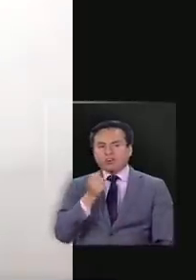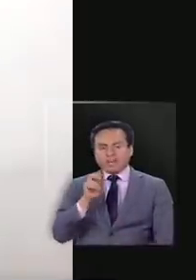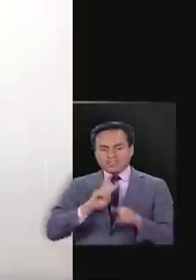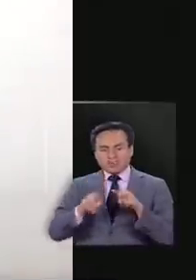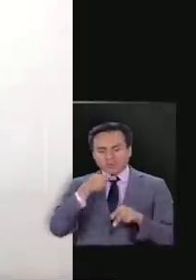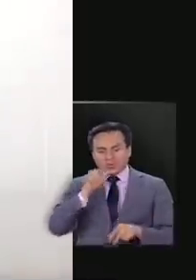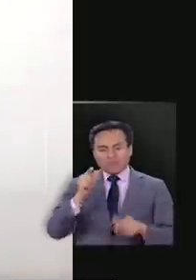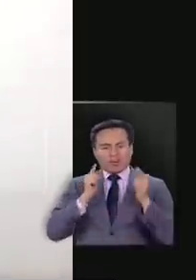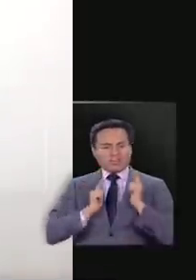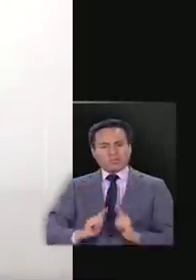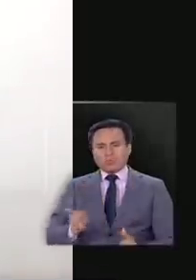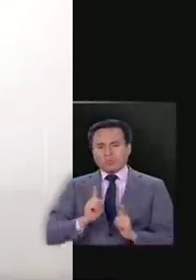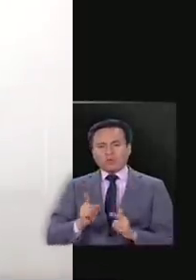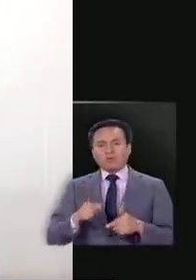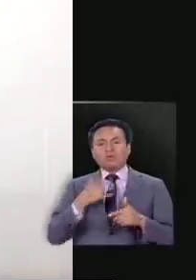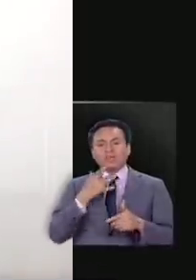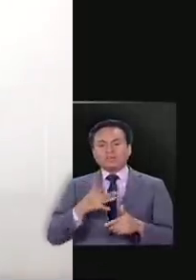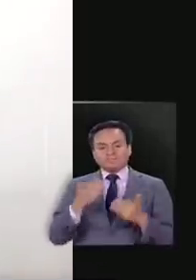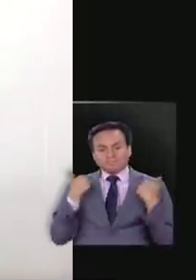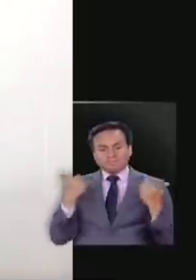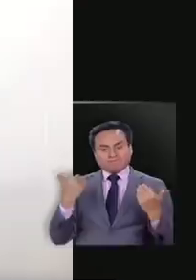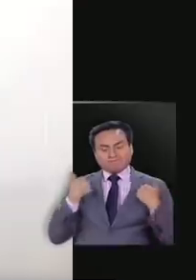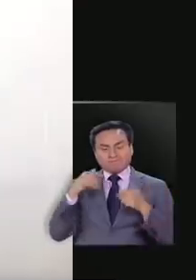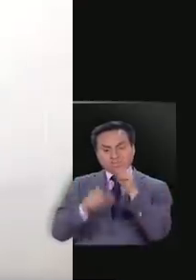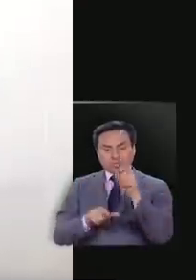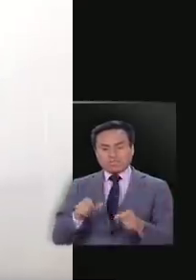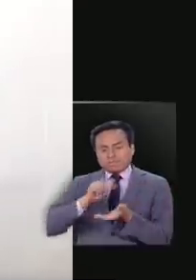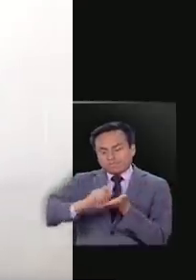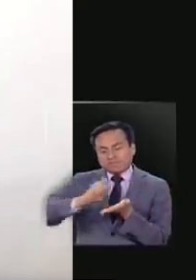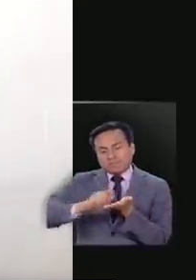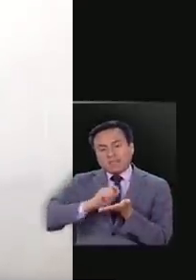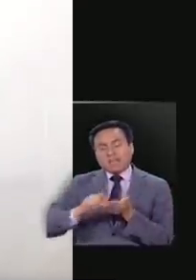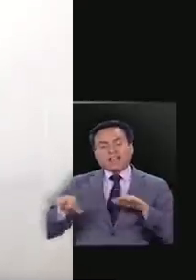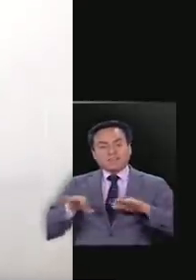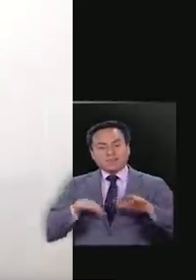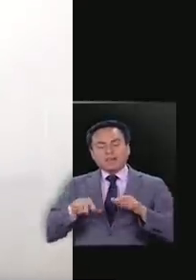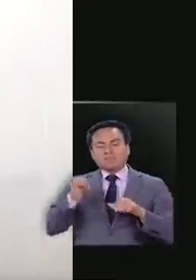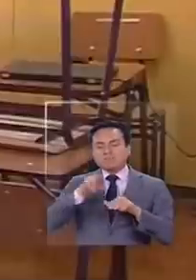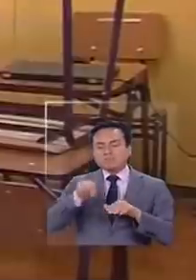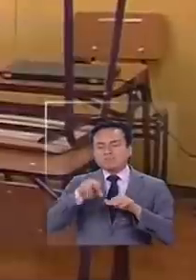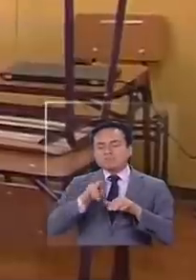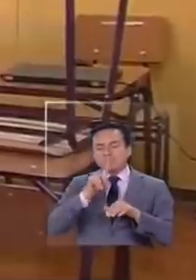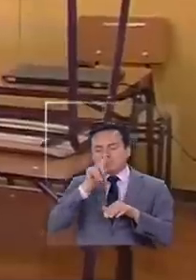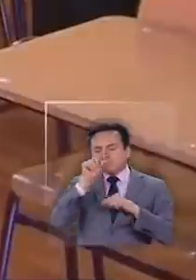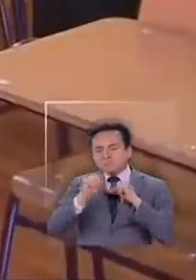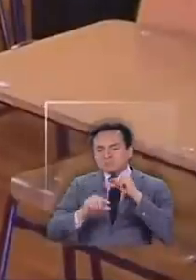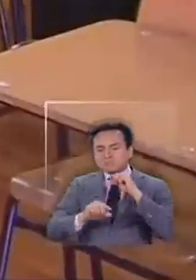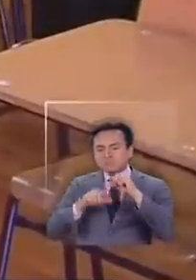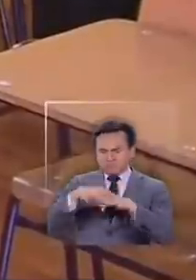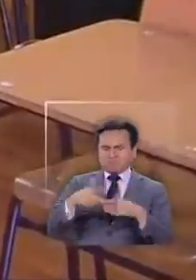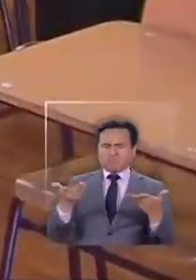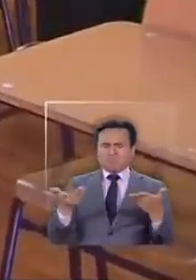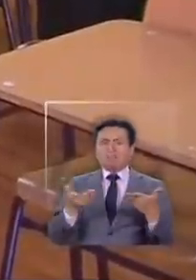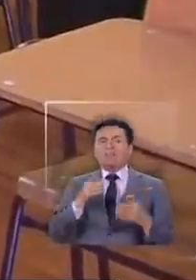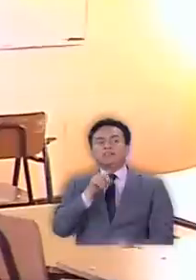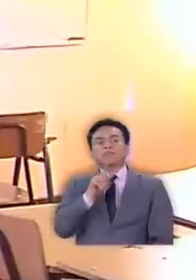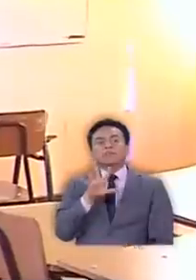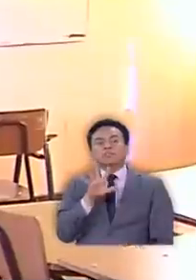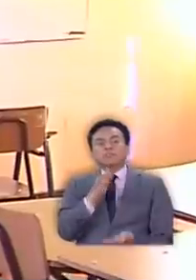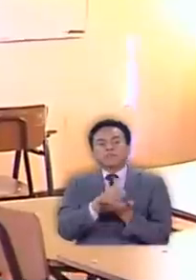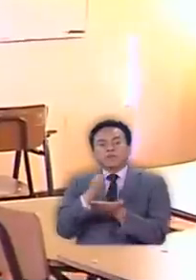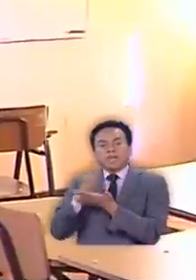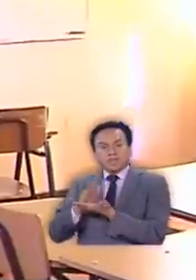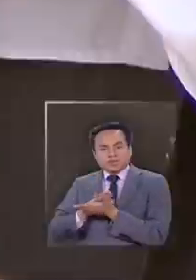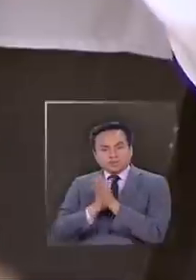vacaciones. Estamos trabajando para que los niños tengan una actividad rutinaria. Es por ello que 125 centros